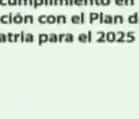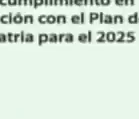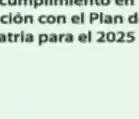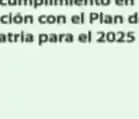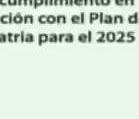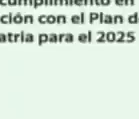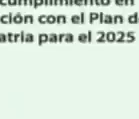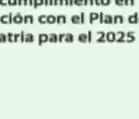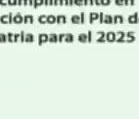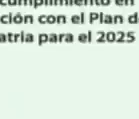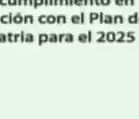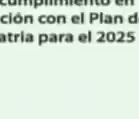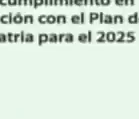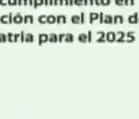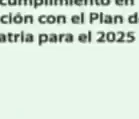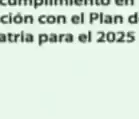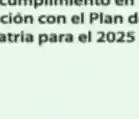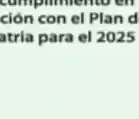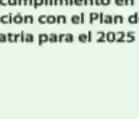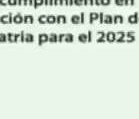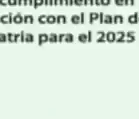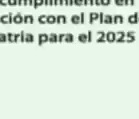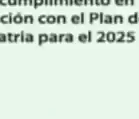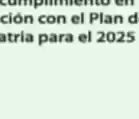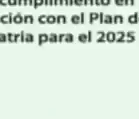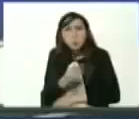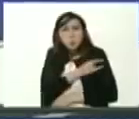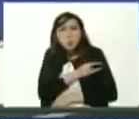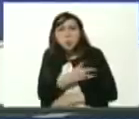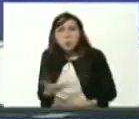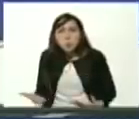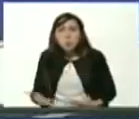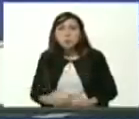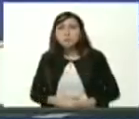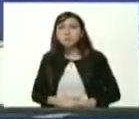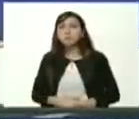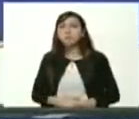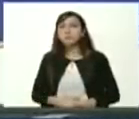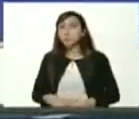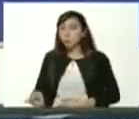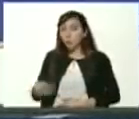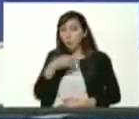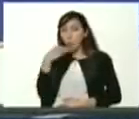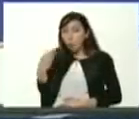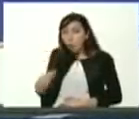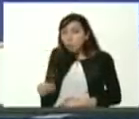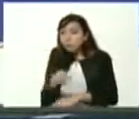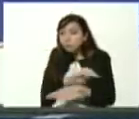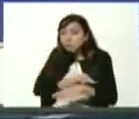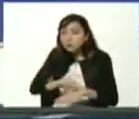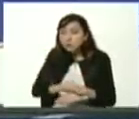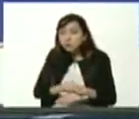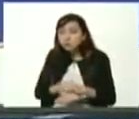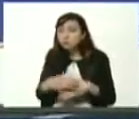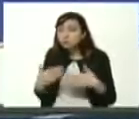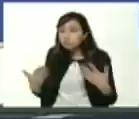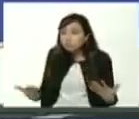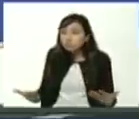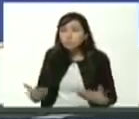yo quisiera que nuestro ministro César Trompi joven ministro de educación universitaria